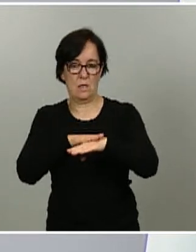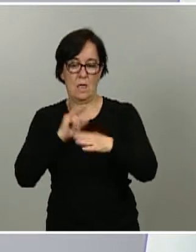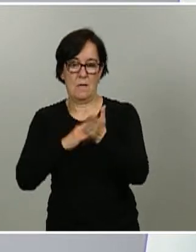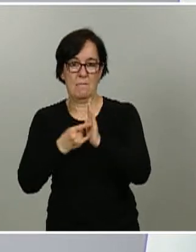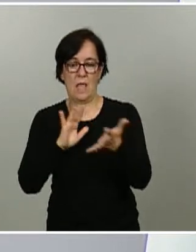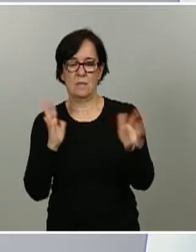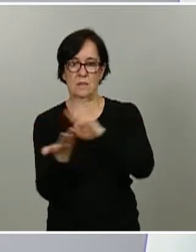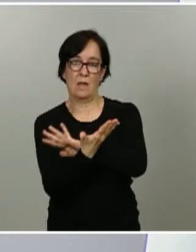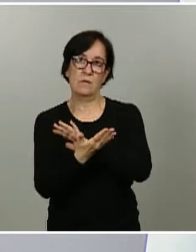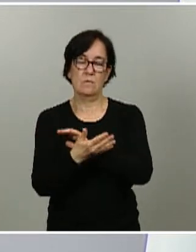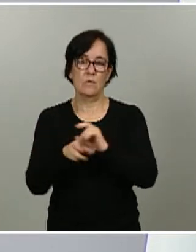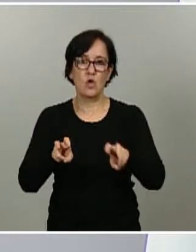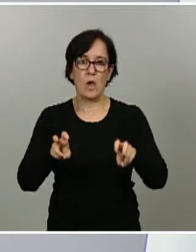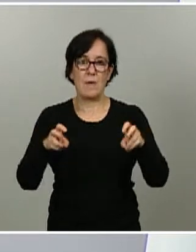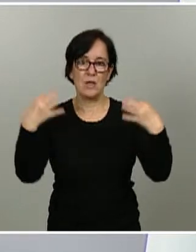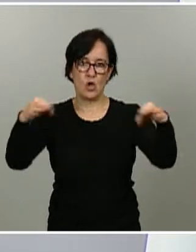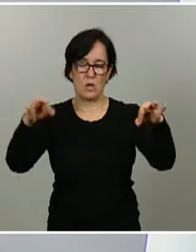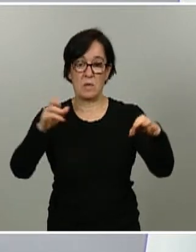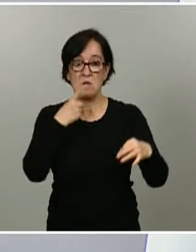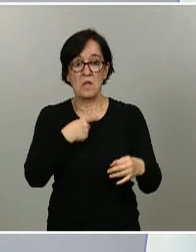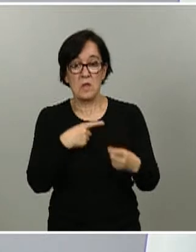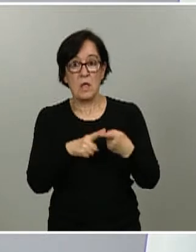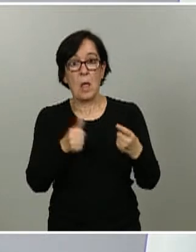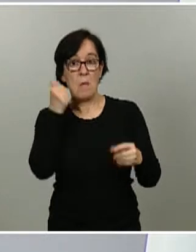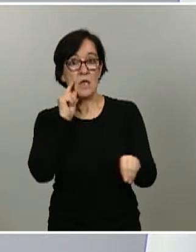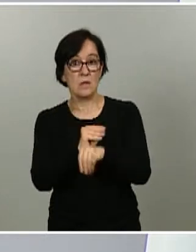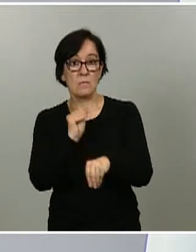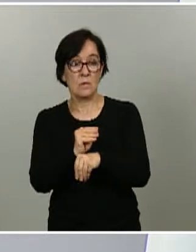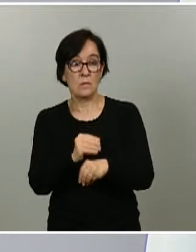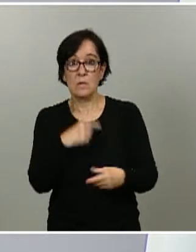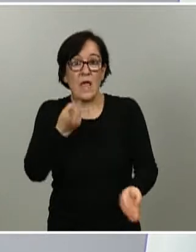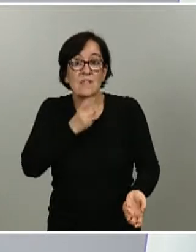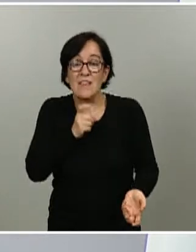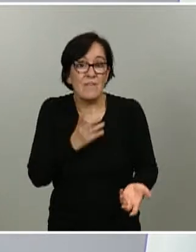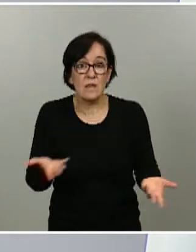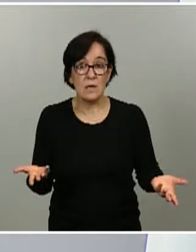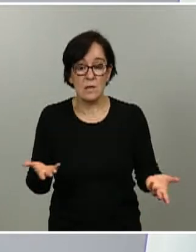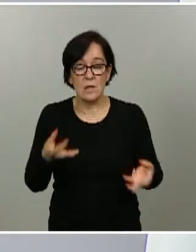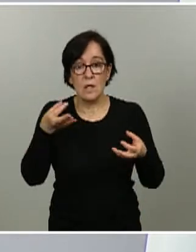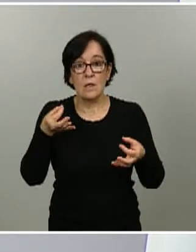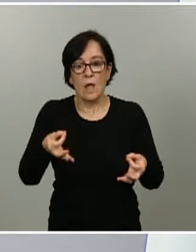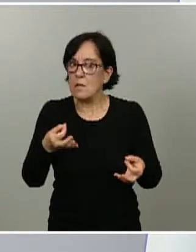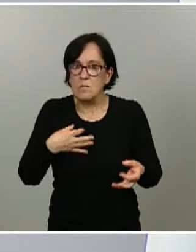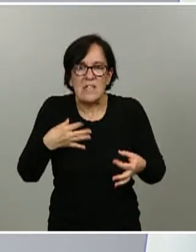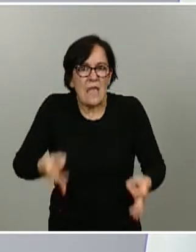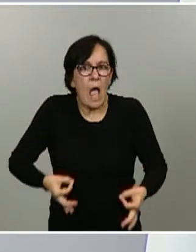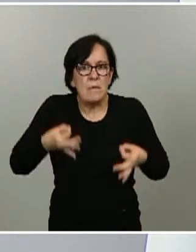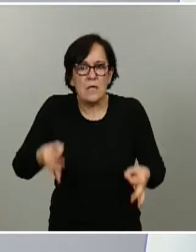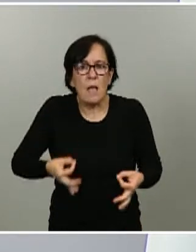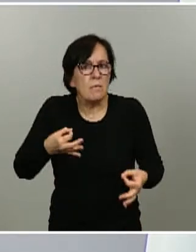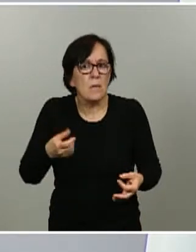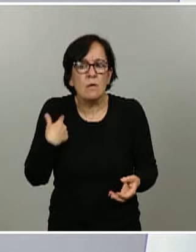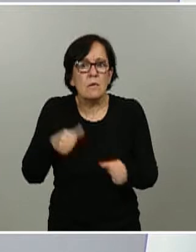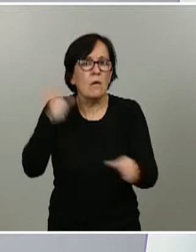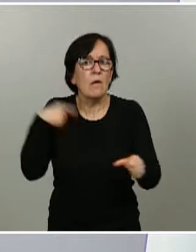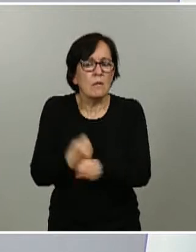nueva normalidad. Usted me dice si seamos más prudentes, yo le he decir que es difícil porque actuamos siempre con mucha prudencia y este es un elemento